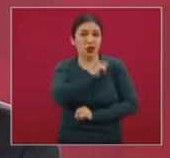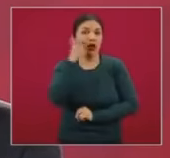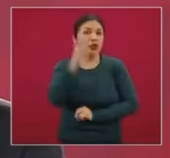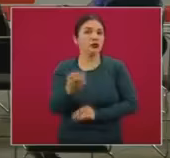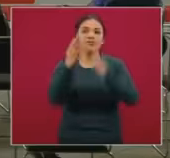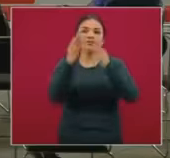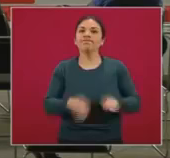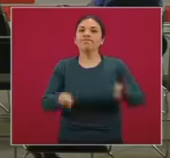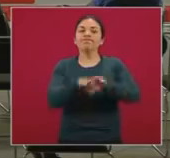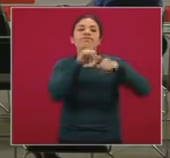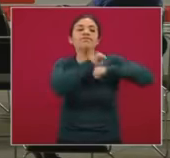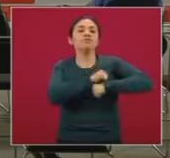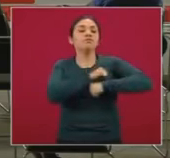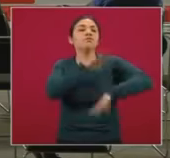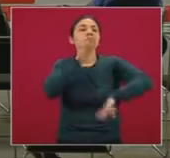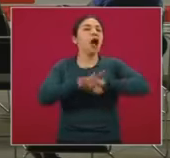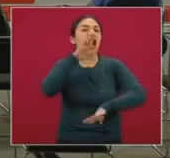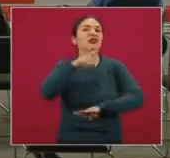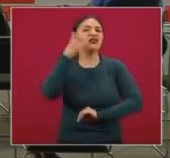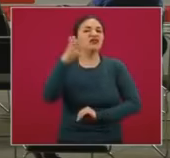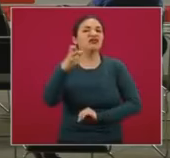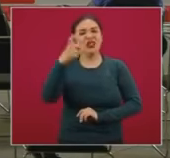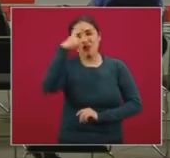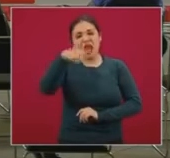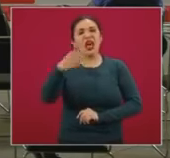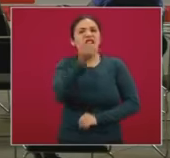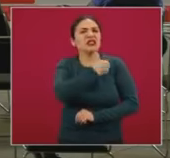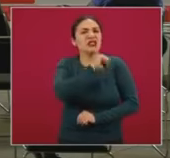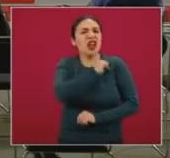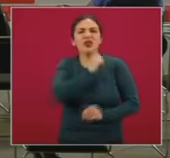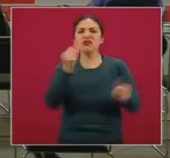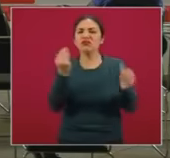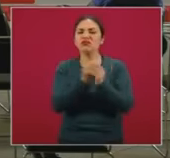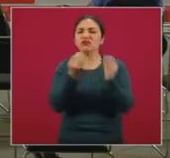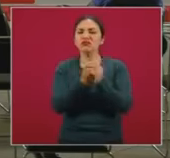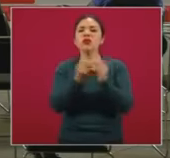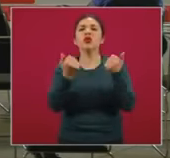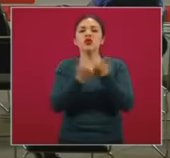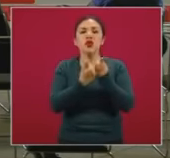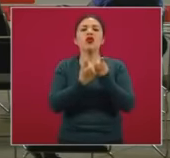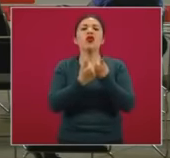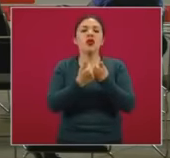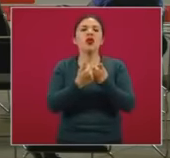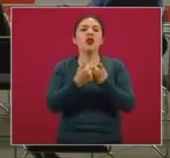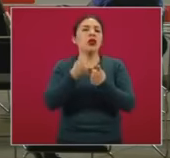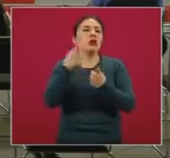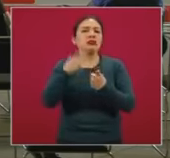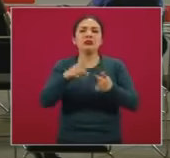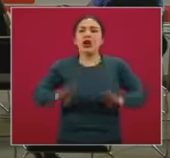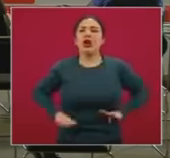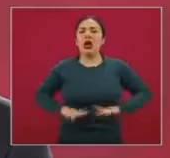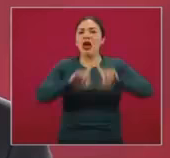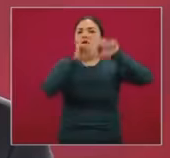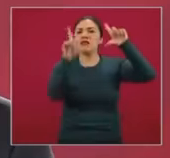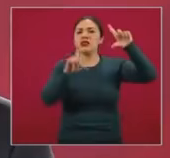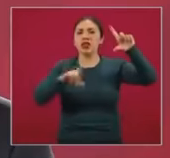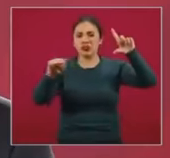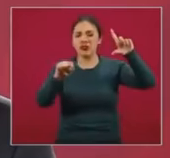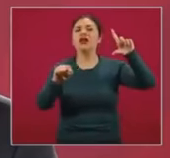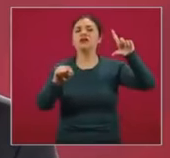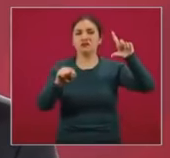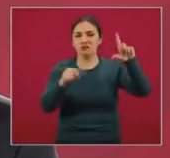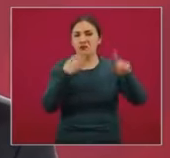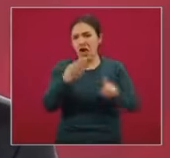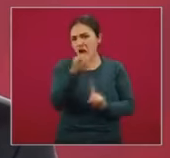porque es la más importante encuesta sobre salud y nutrición, con alcance nacional, que sigue una metodología estandarizada,